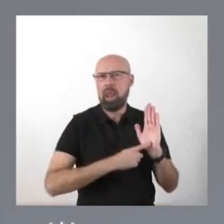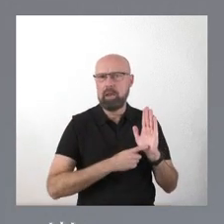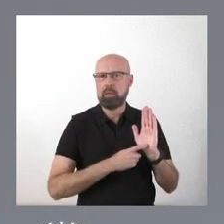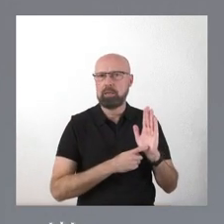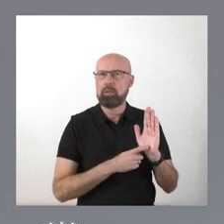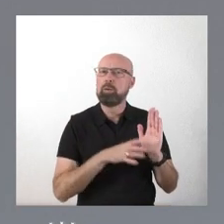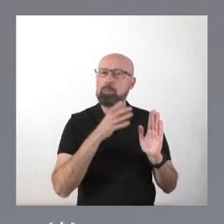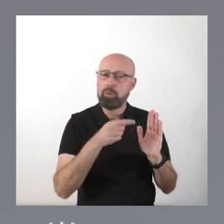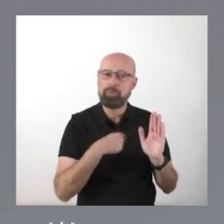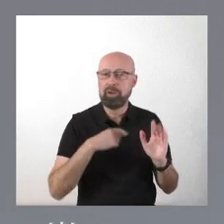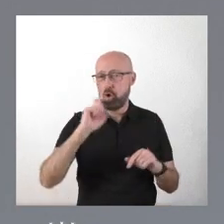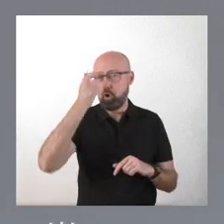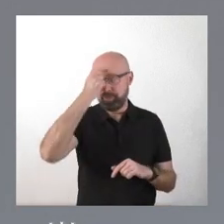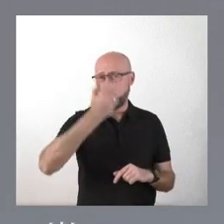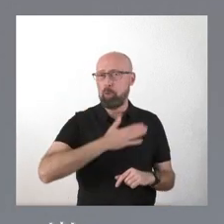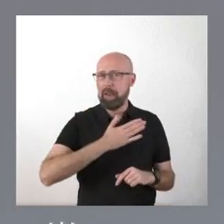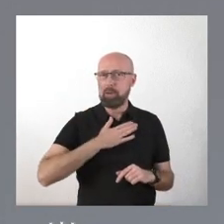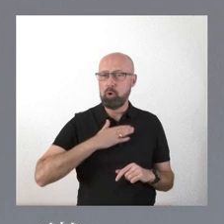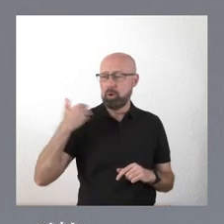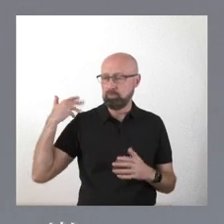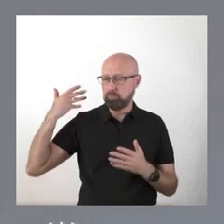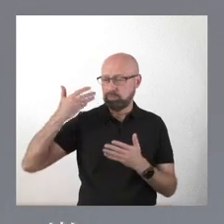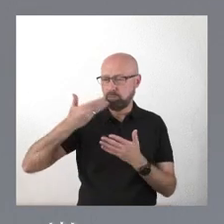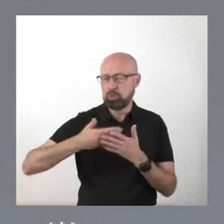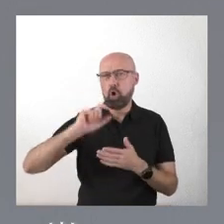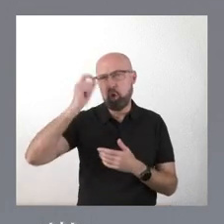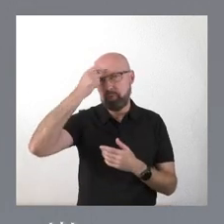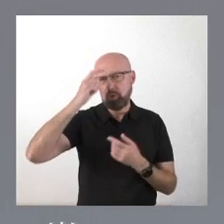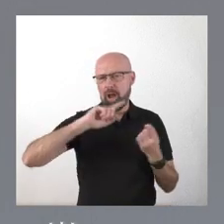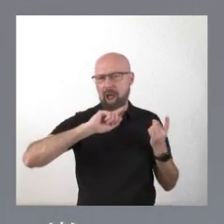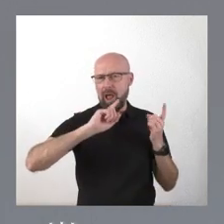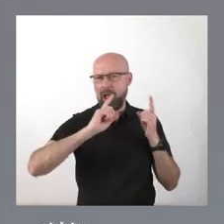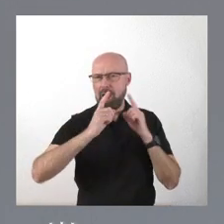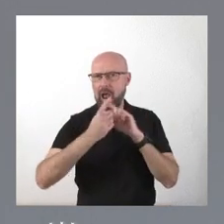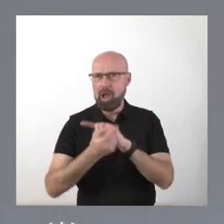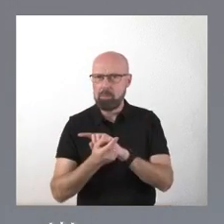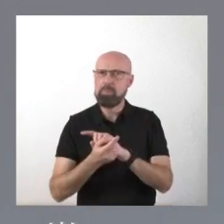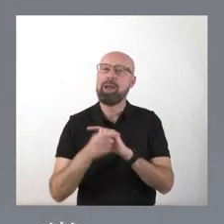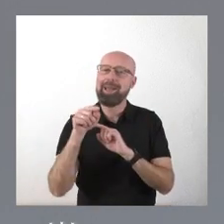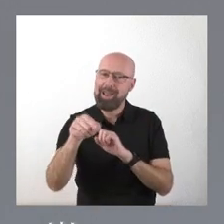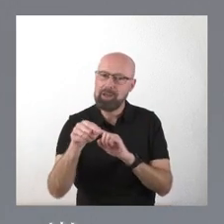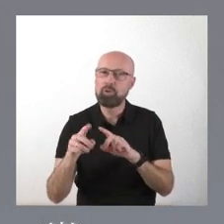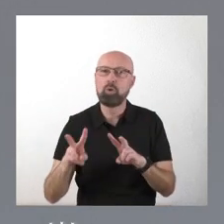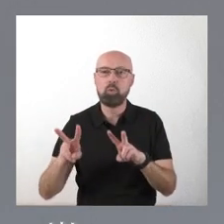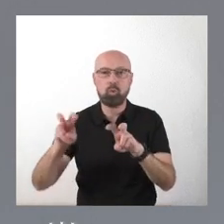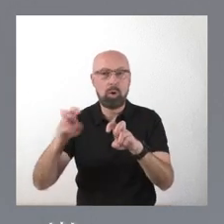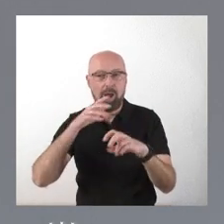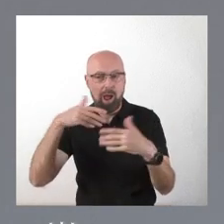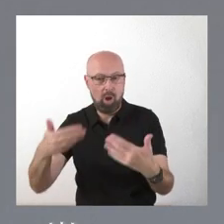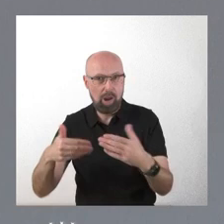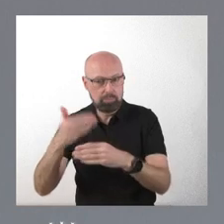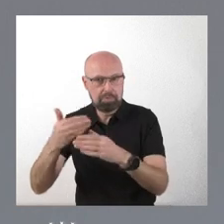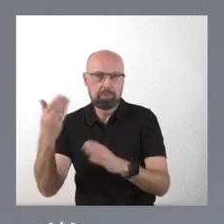concepción del patrimonio. Y, en consecuencia, eso se tiene que reflejar en las leyes y se refleja en las leyes. Ahora mismo tenemos